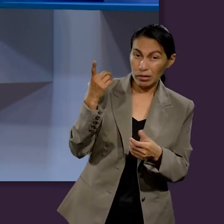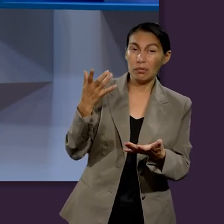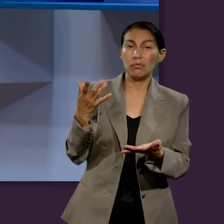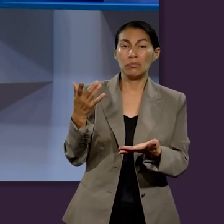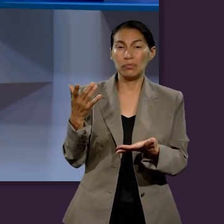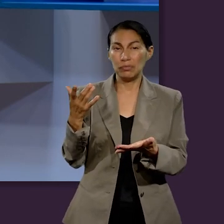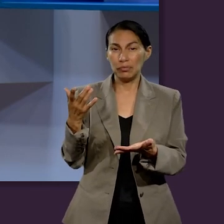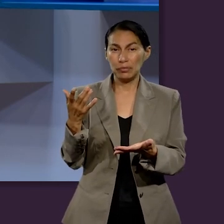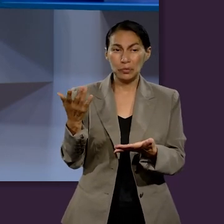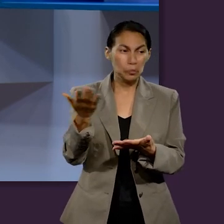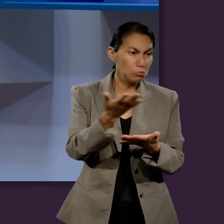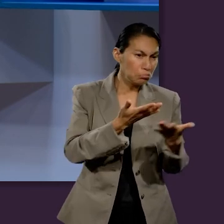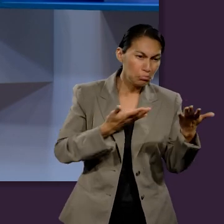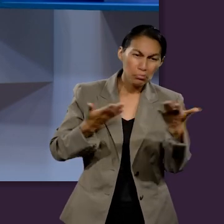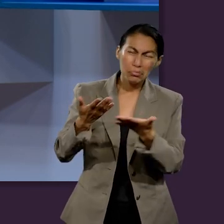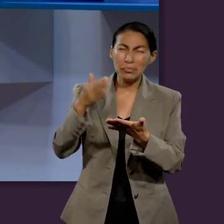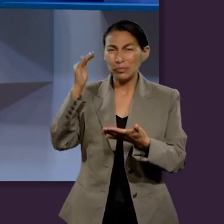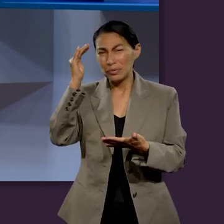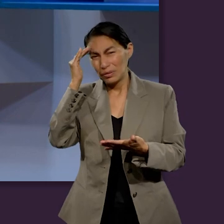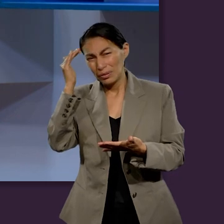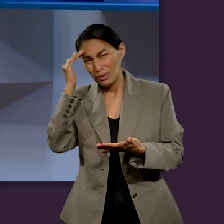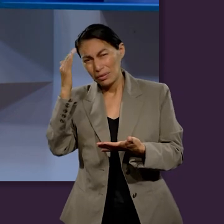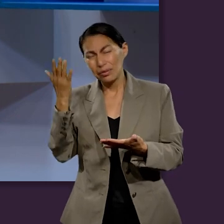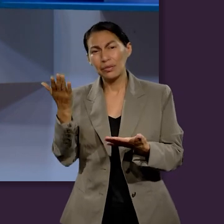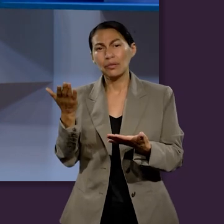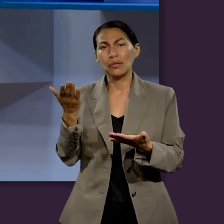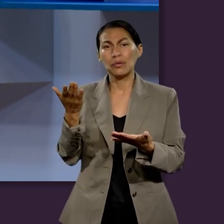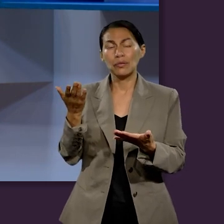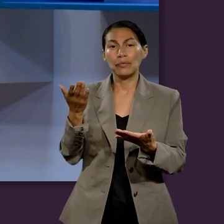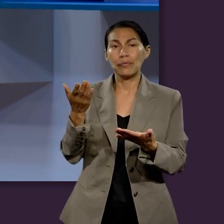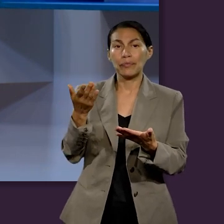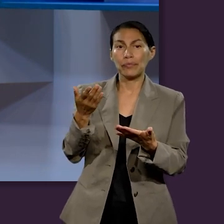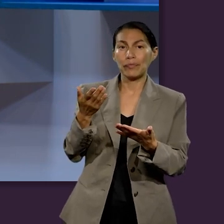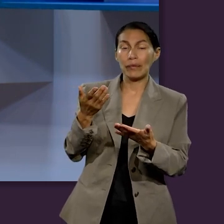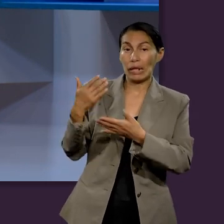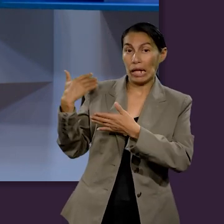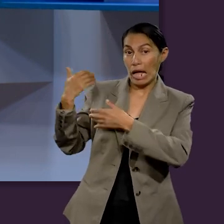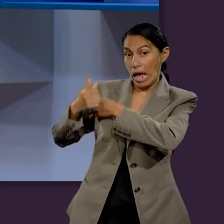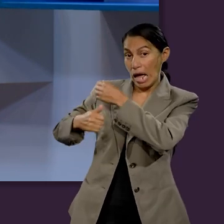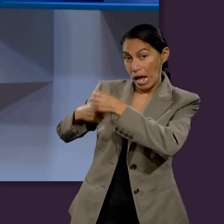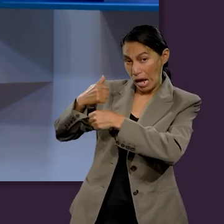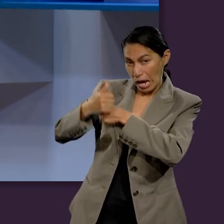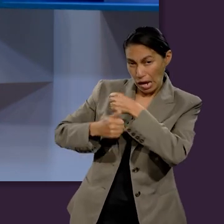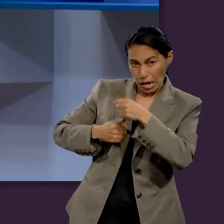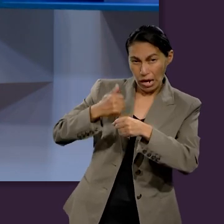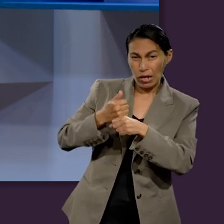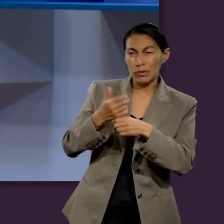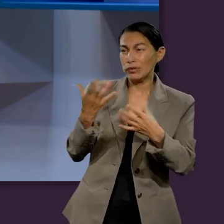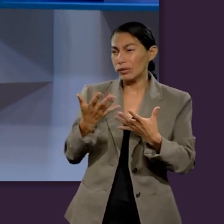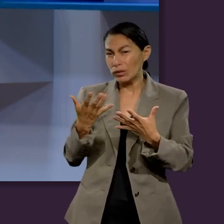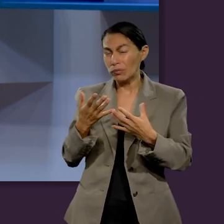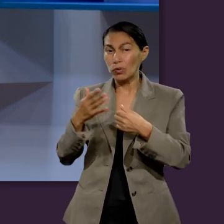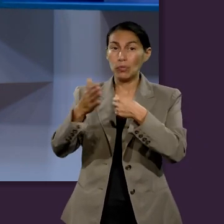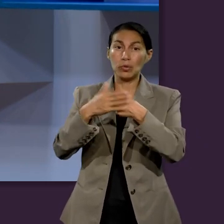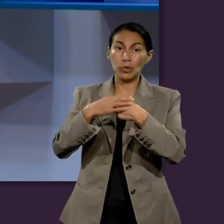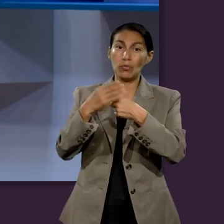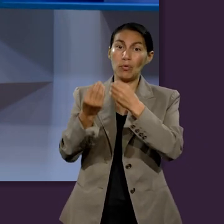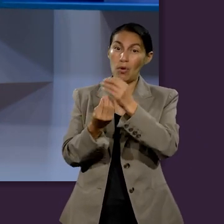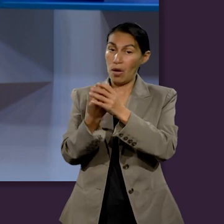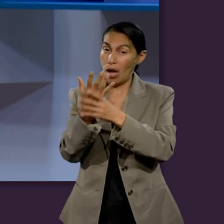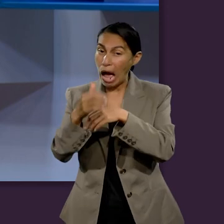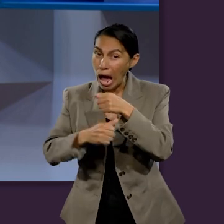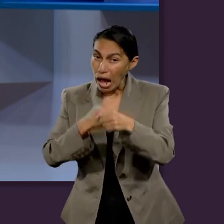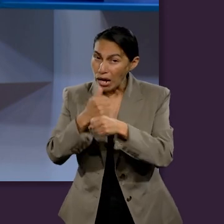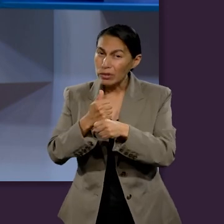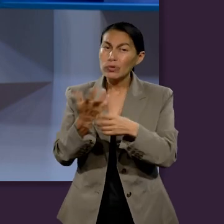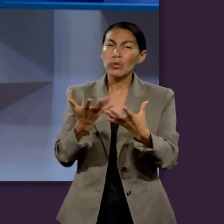decembrina, donde estamos en reflexión sobre lo que fue el largo del año, cómo vamos a enfrentar